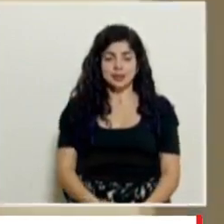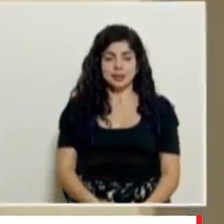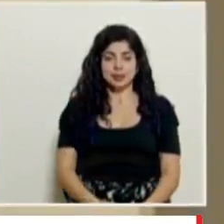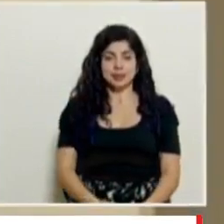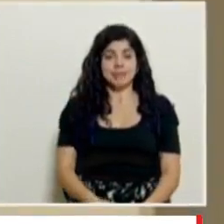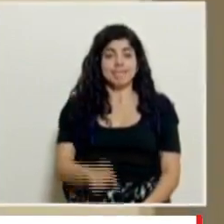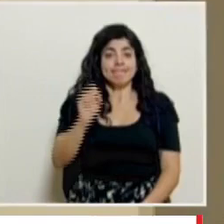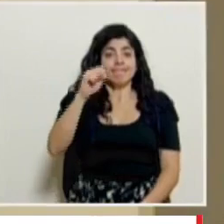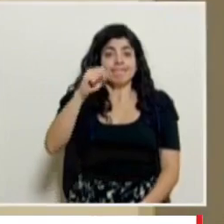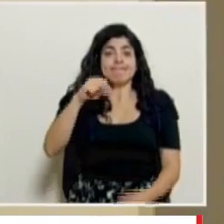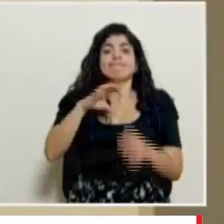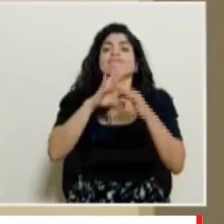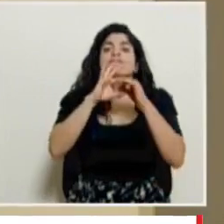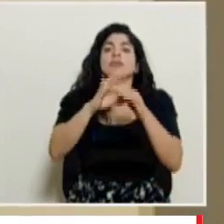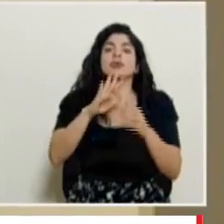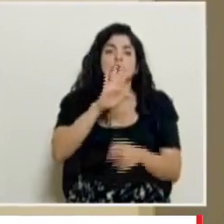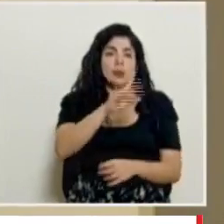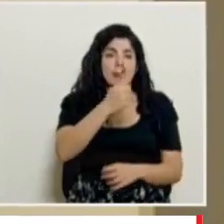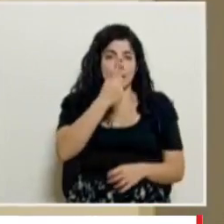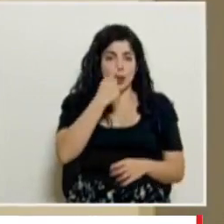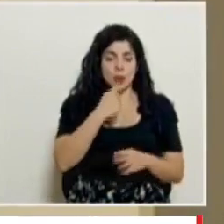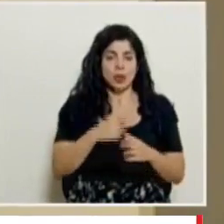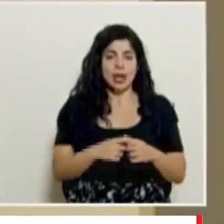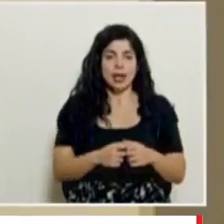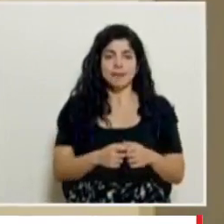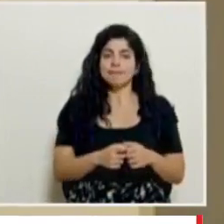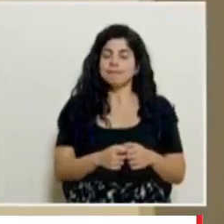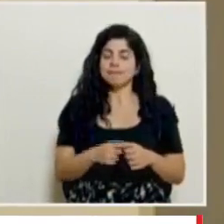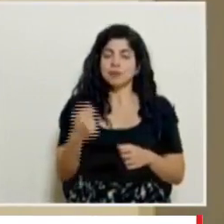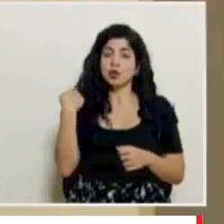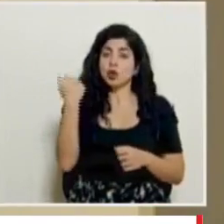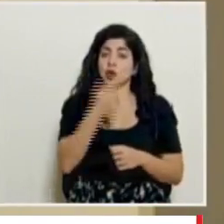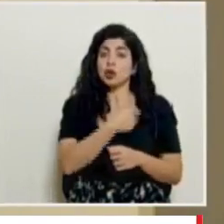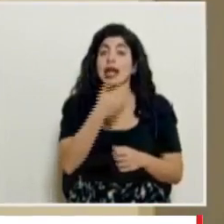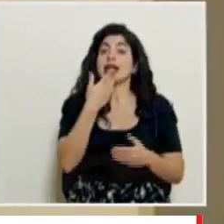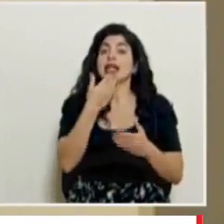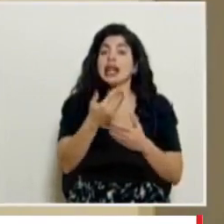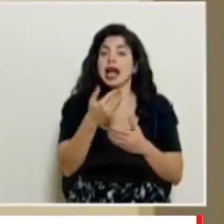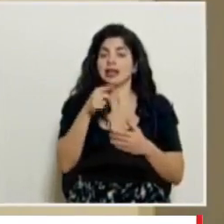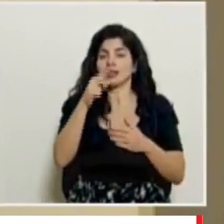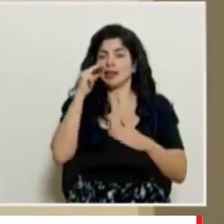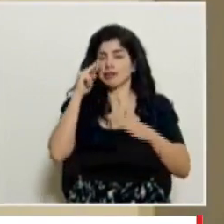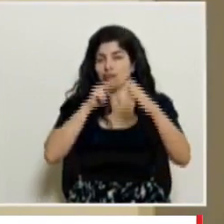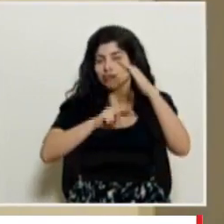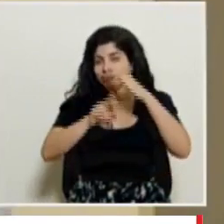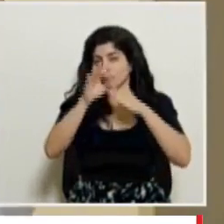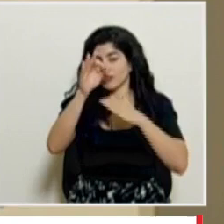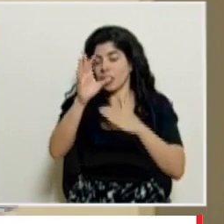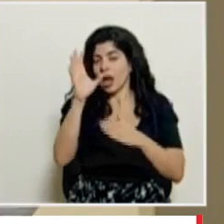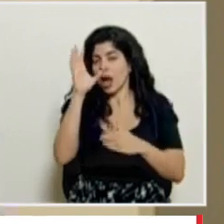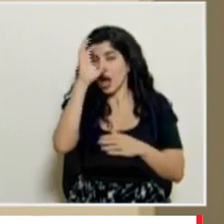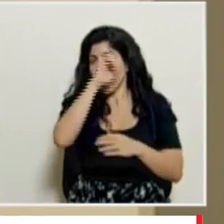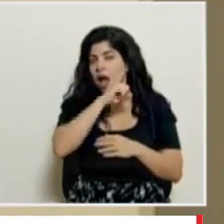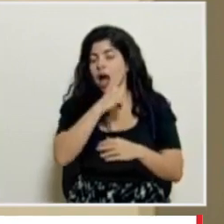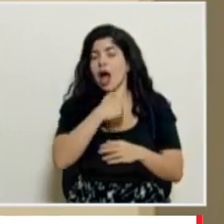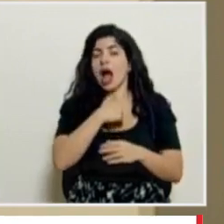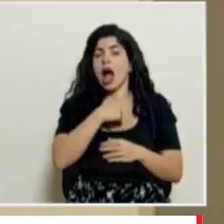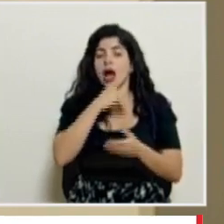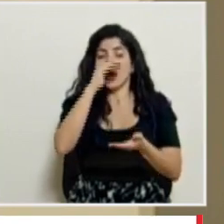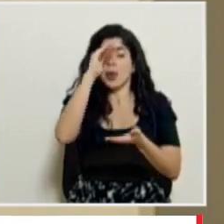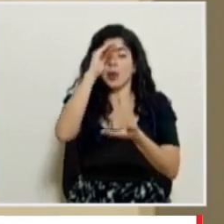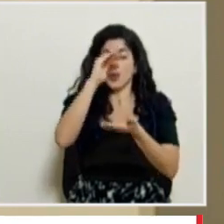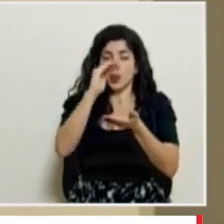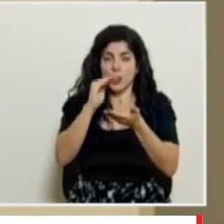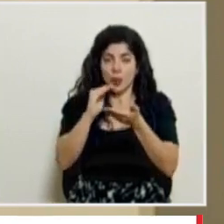Sí con respecto a la pregunta nosotros gracias a las proyecciones se evidenció que había una disminución de los